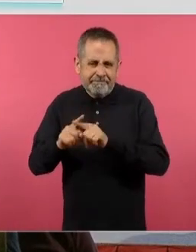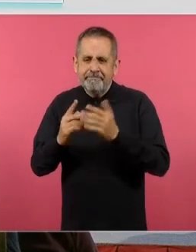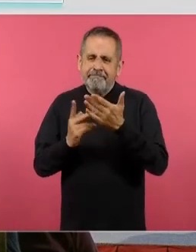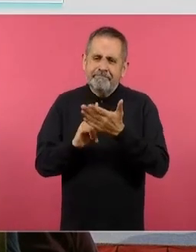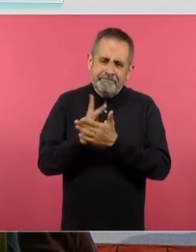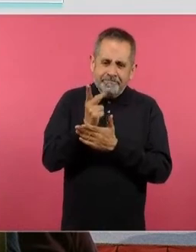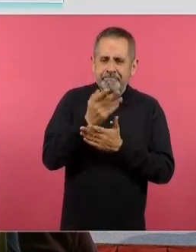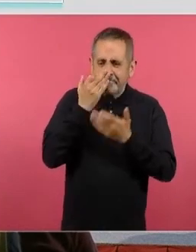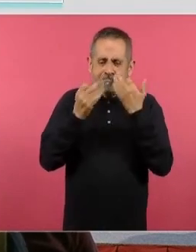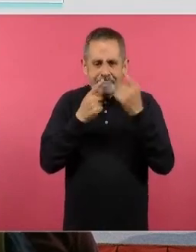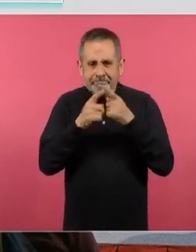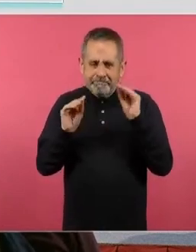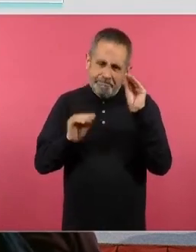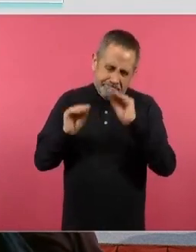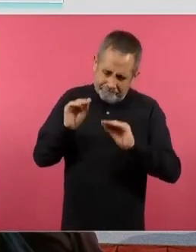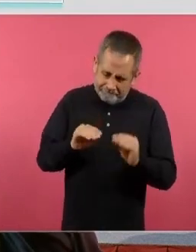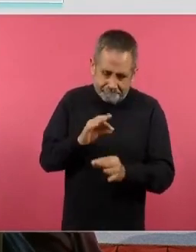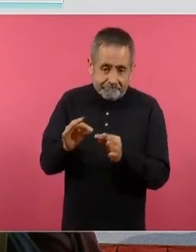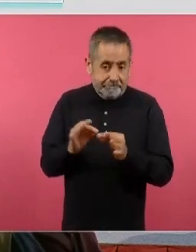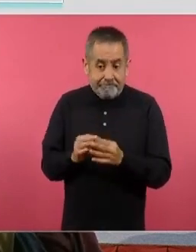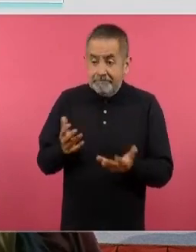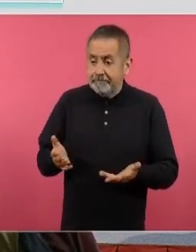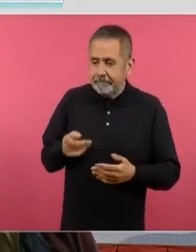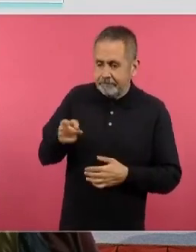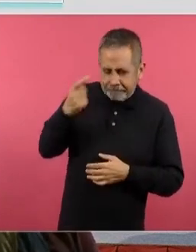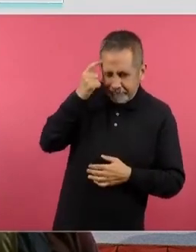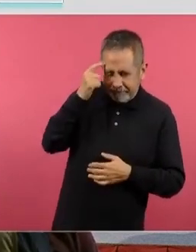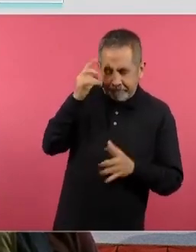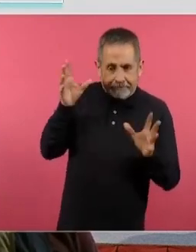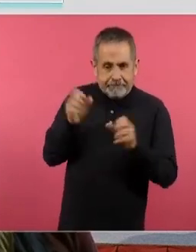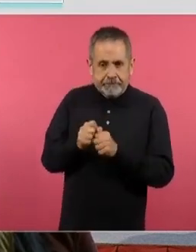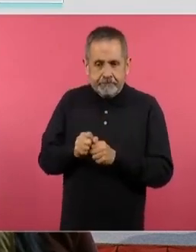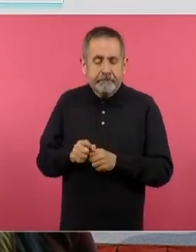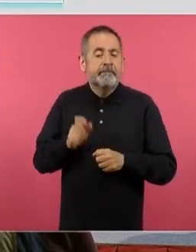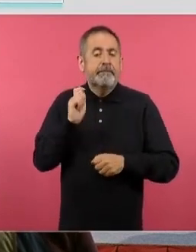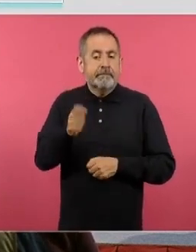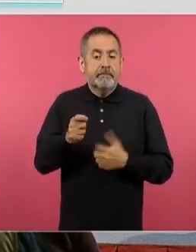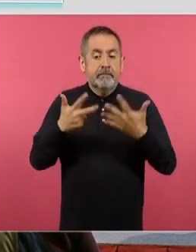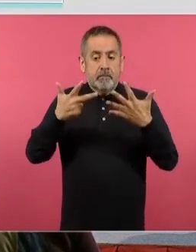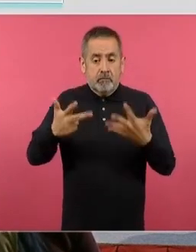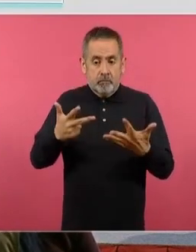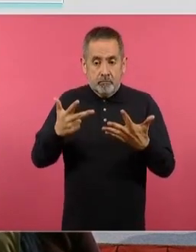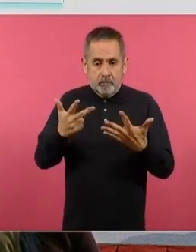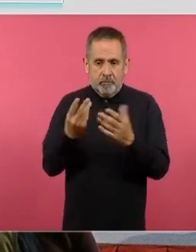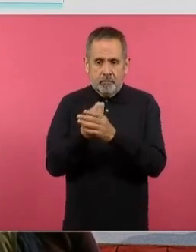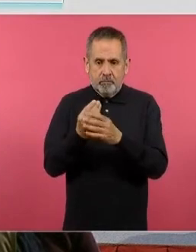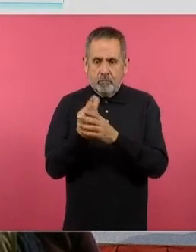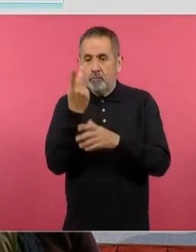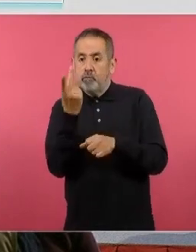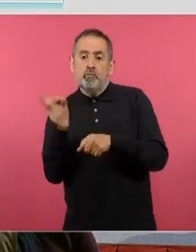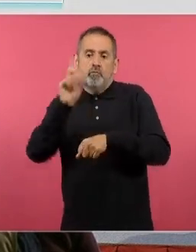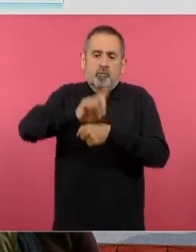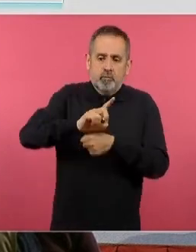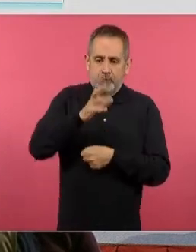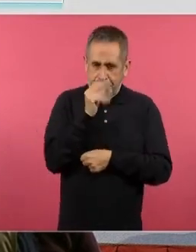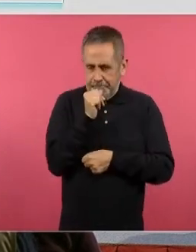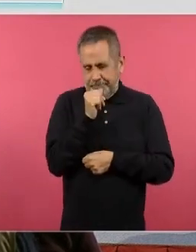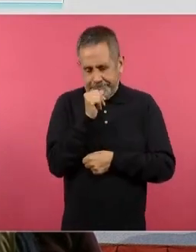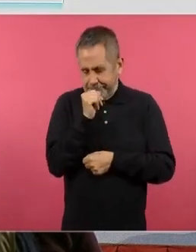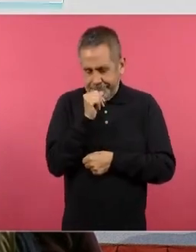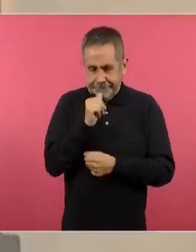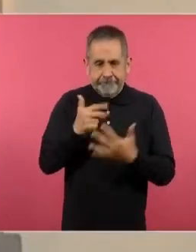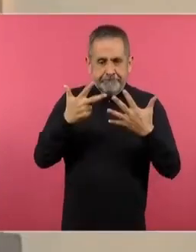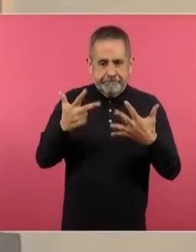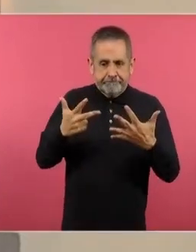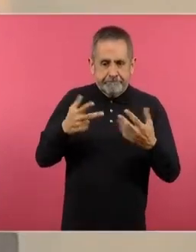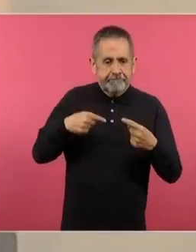y se reflexiona sobre todo lo que se realizó. Son ocho sesiones, no las vas a hacer en un día, maestro, las vas a hacer en